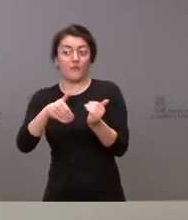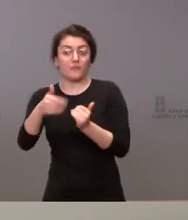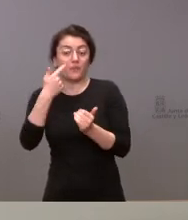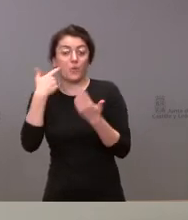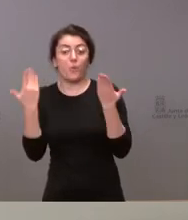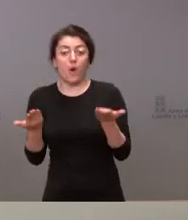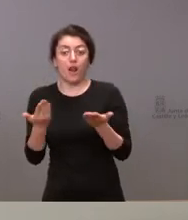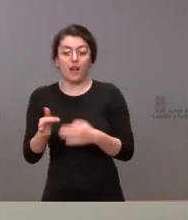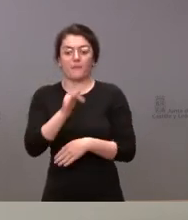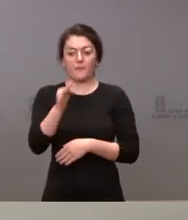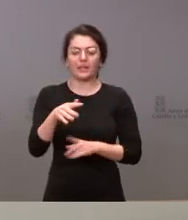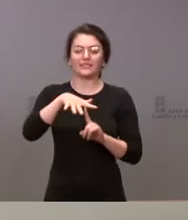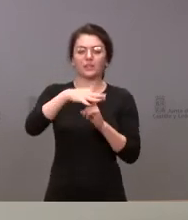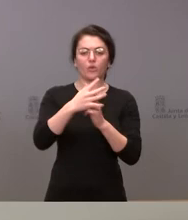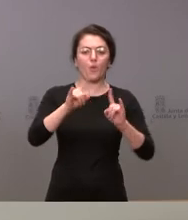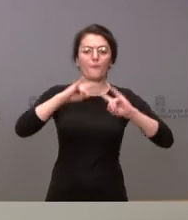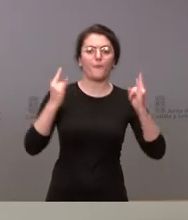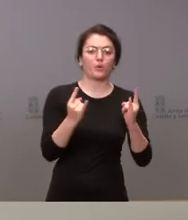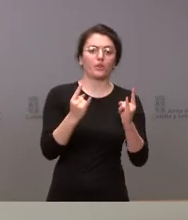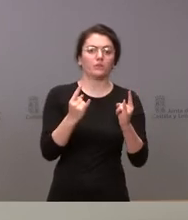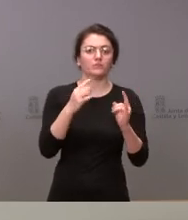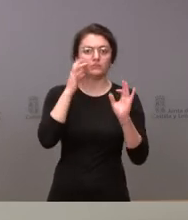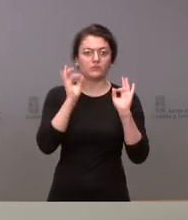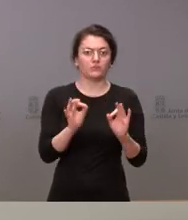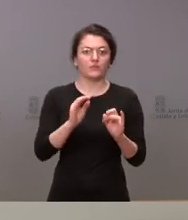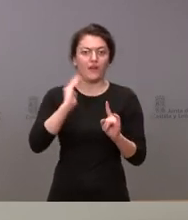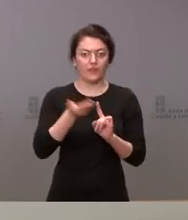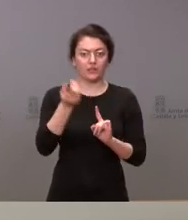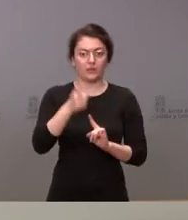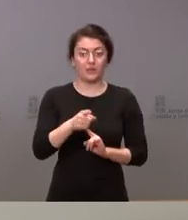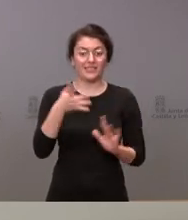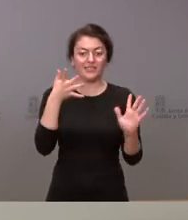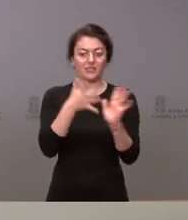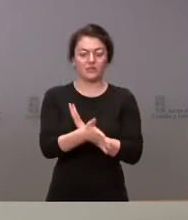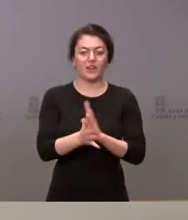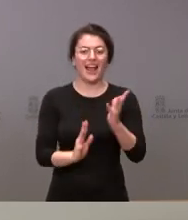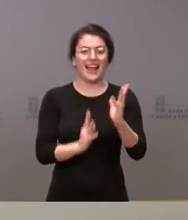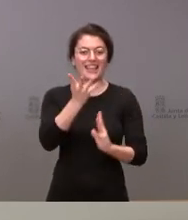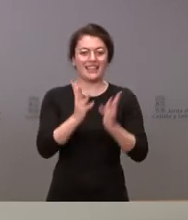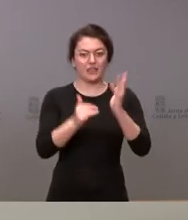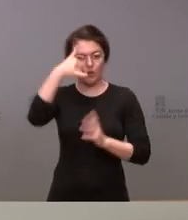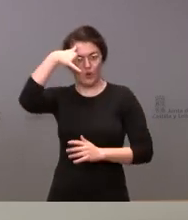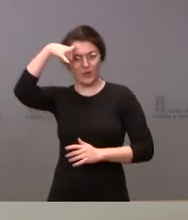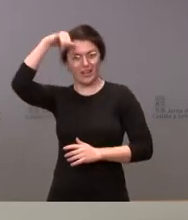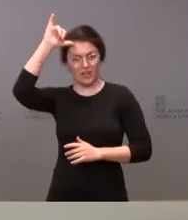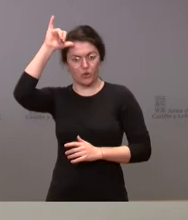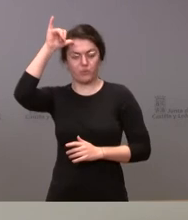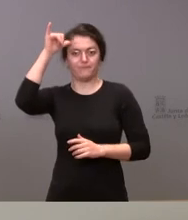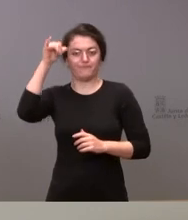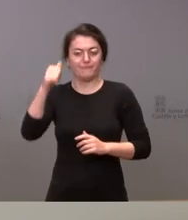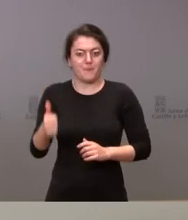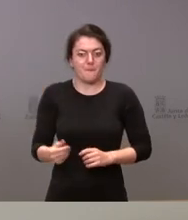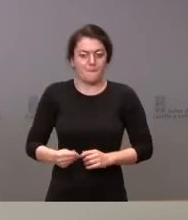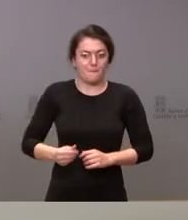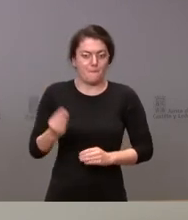forestal. Este estrés hídrico ha aumentado el riesgo de incendios, que determinó, como usted señala, a la Junta de Castilla y León